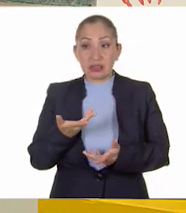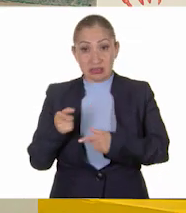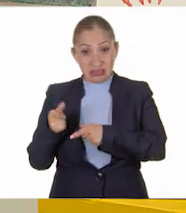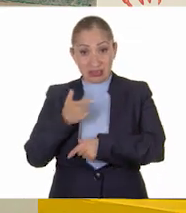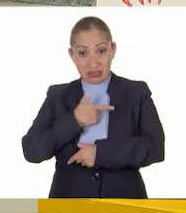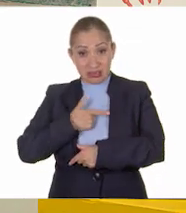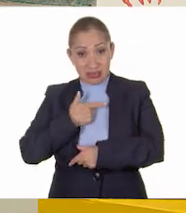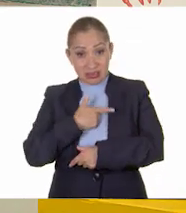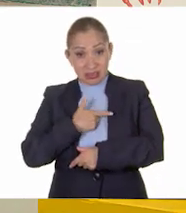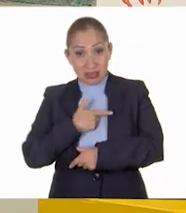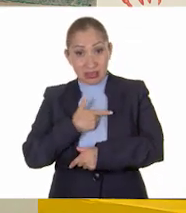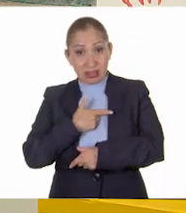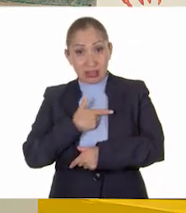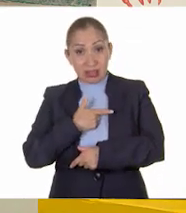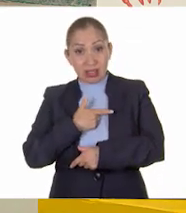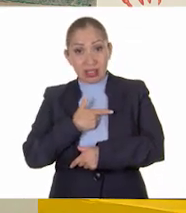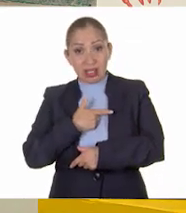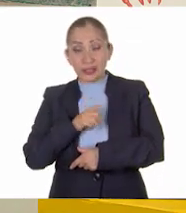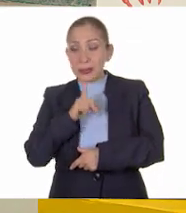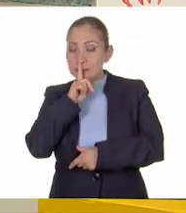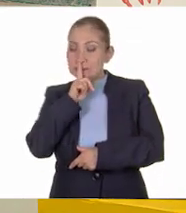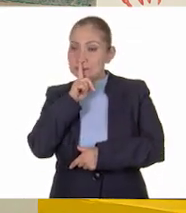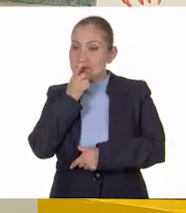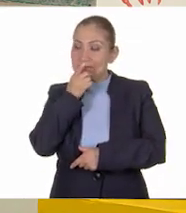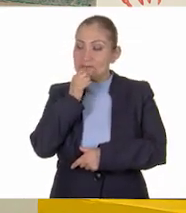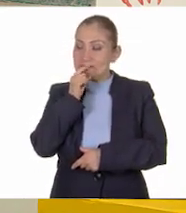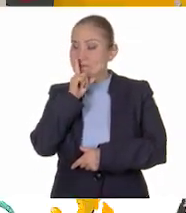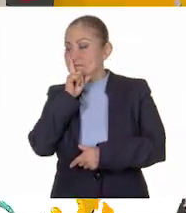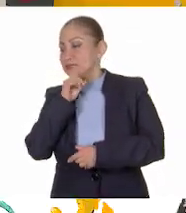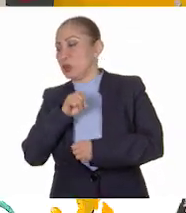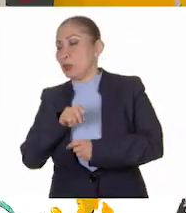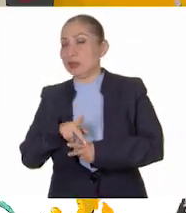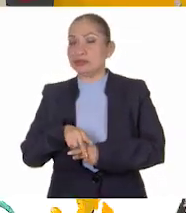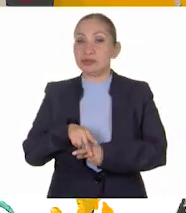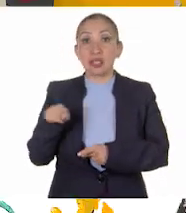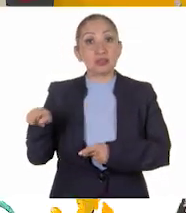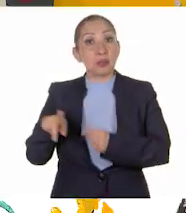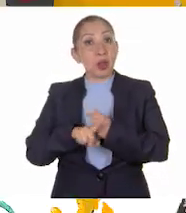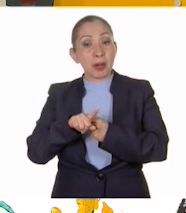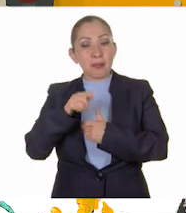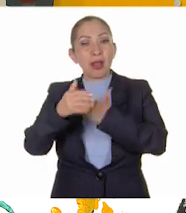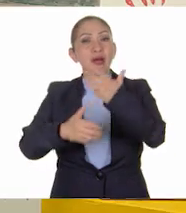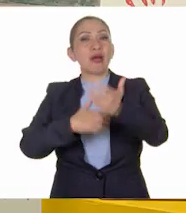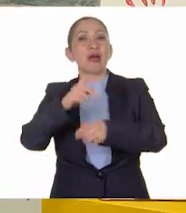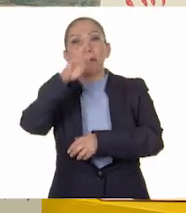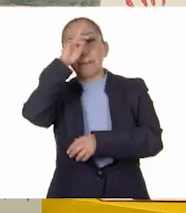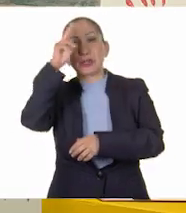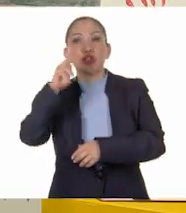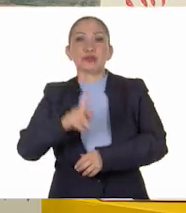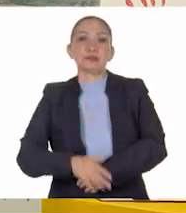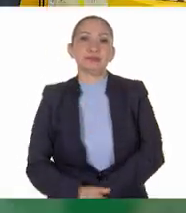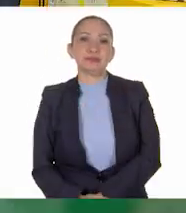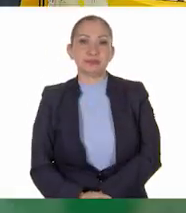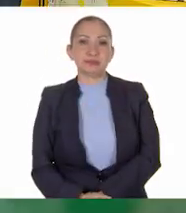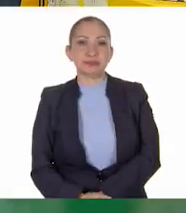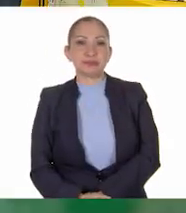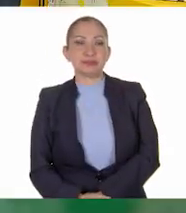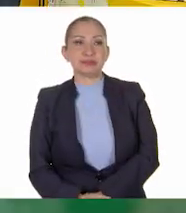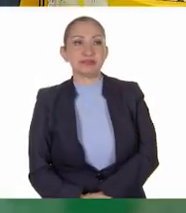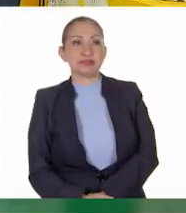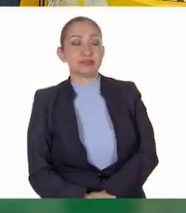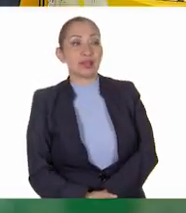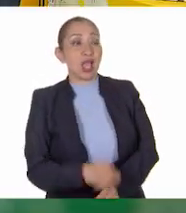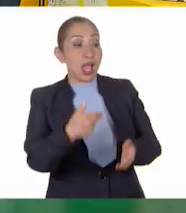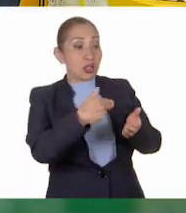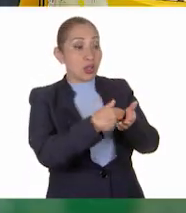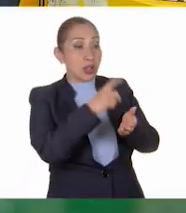y así, digamos, no digo nada, me quedo callado y al final ese problema se va a hacer mucho más grande. Guardar